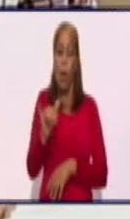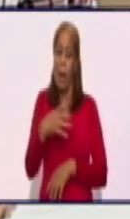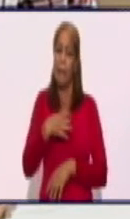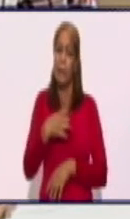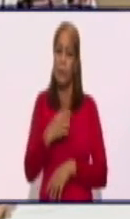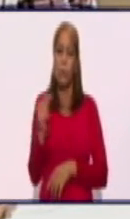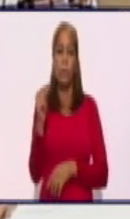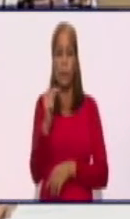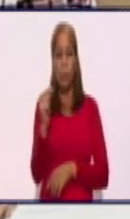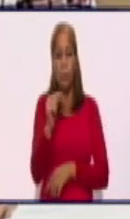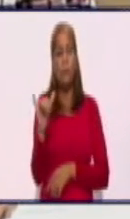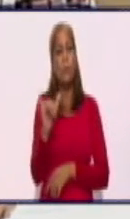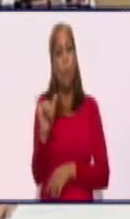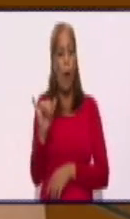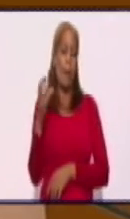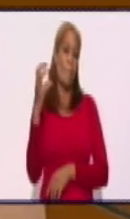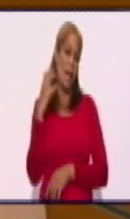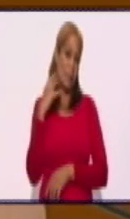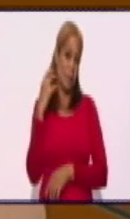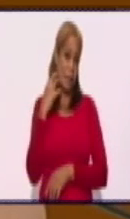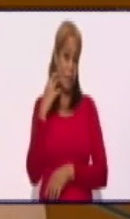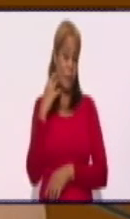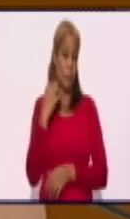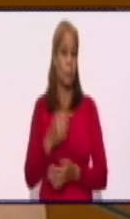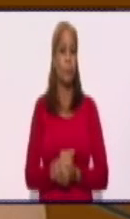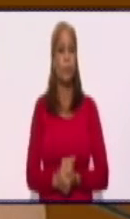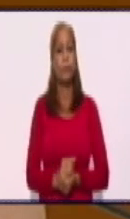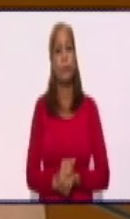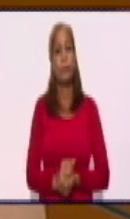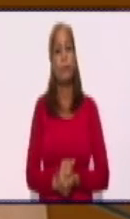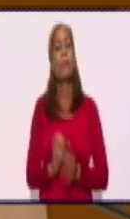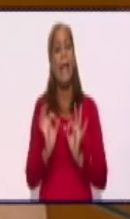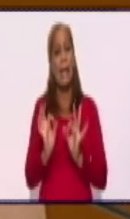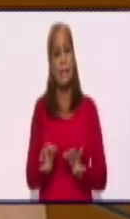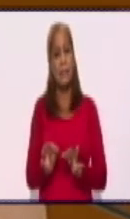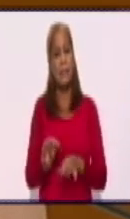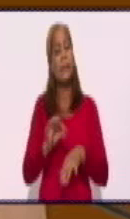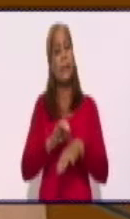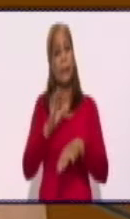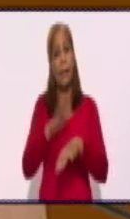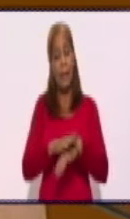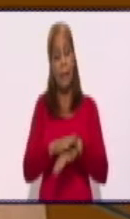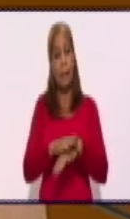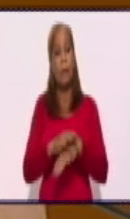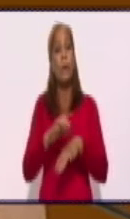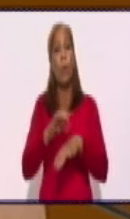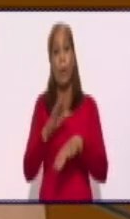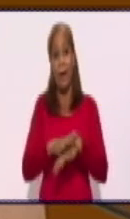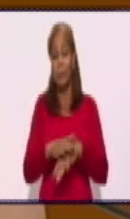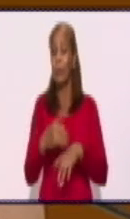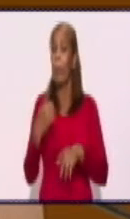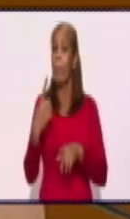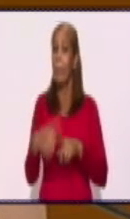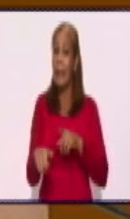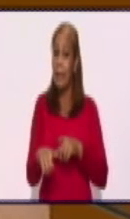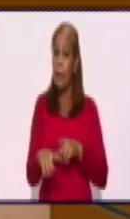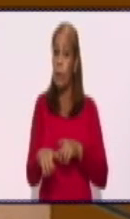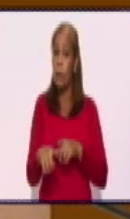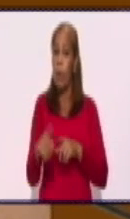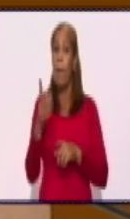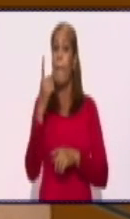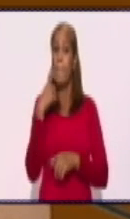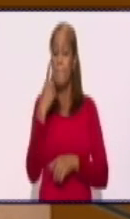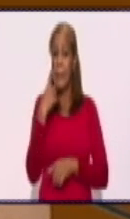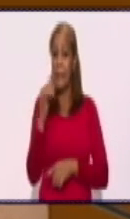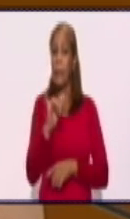Manzanillo, ¿es así? Así es. Río Cauto con una ligera disminución, pero fíjense cómo Cautocristo con